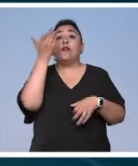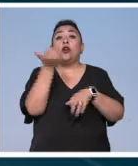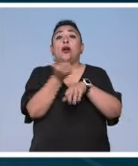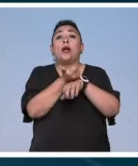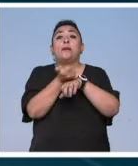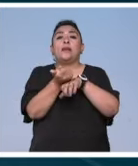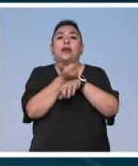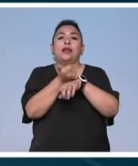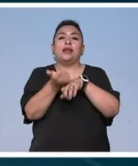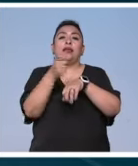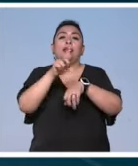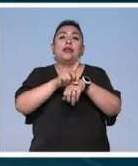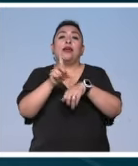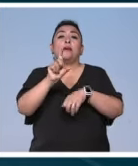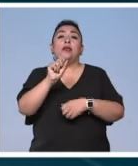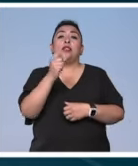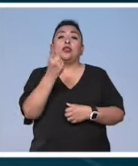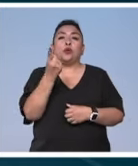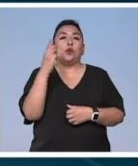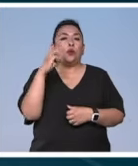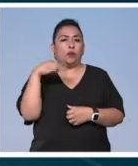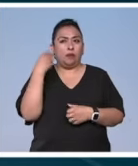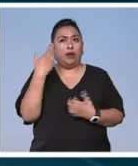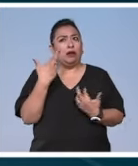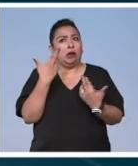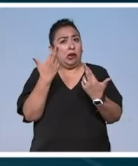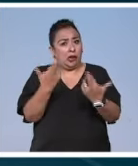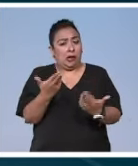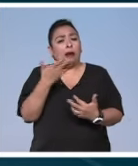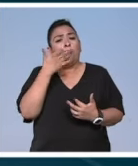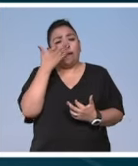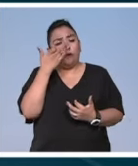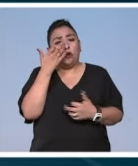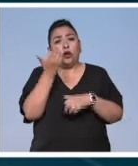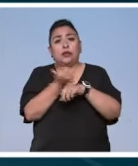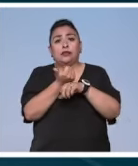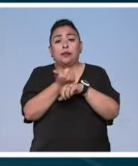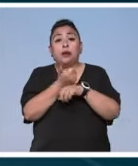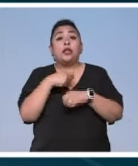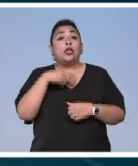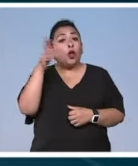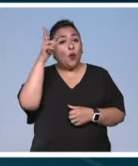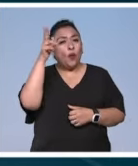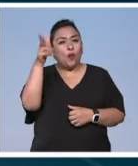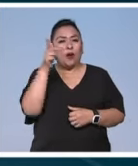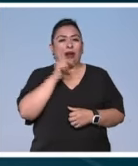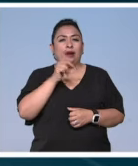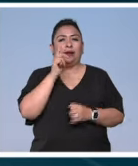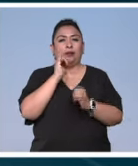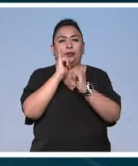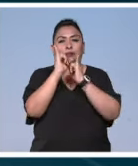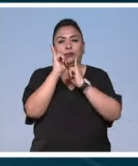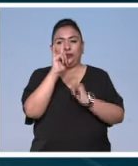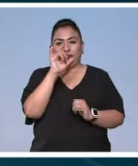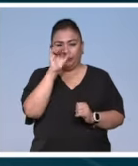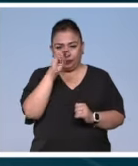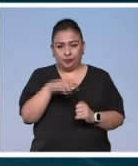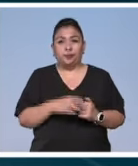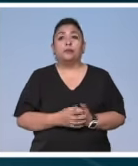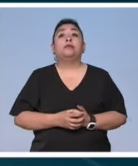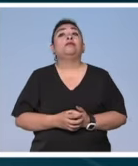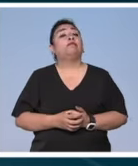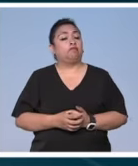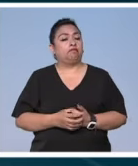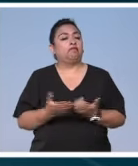propósito, 21 de A regalarlas, ¿no? Hay que regalar flores amarillas. Hola a Laura Regis, en la traducción de lenguas de enseñanza mexicana.